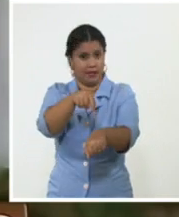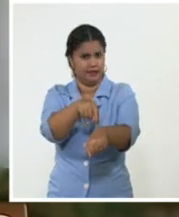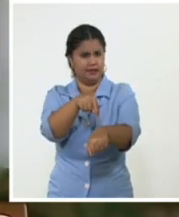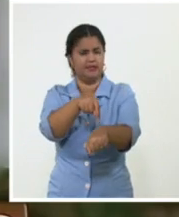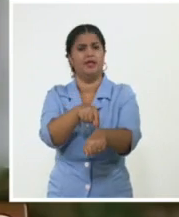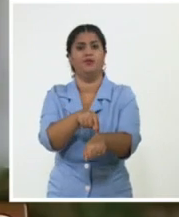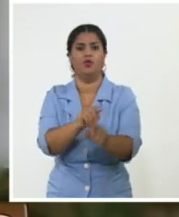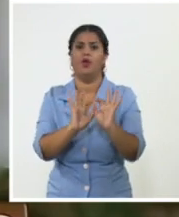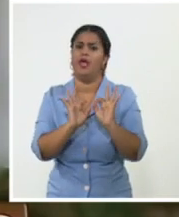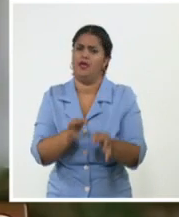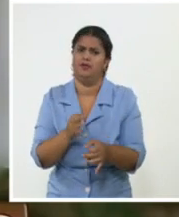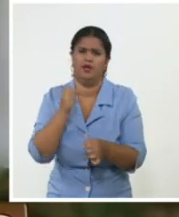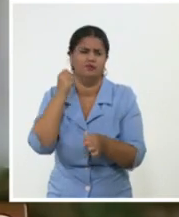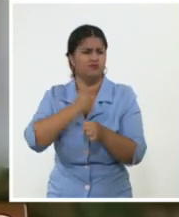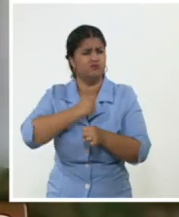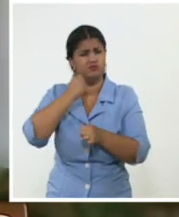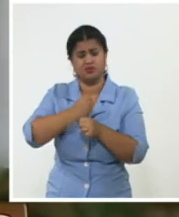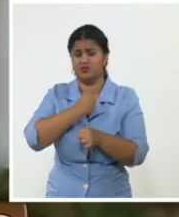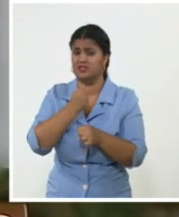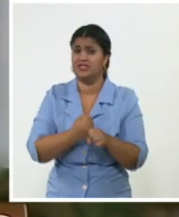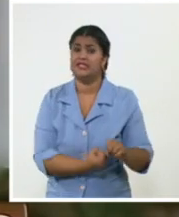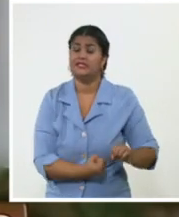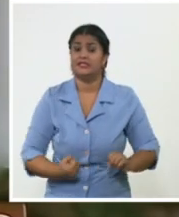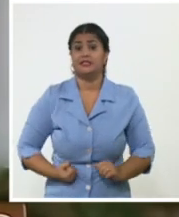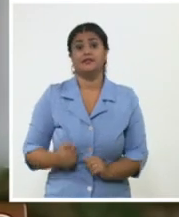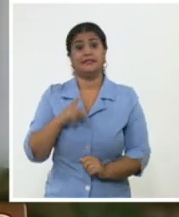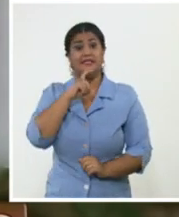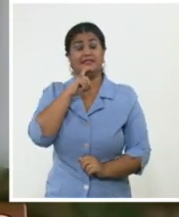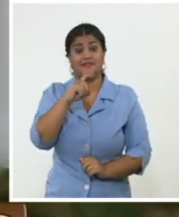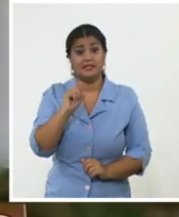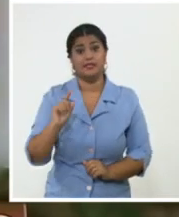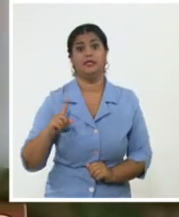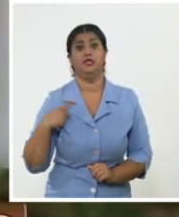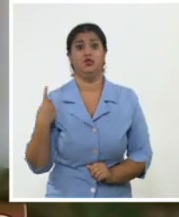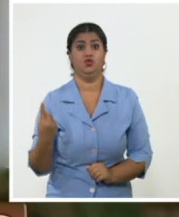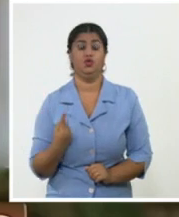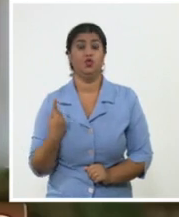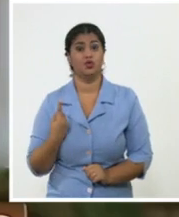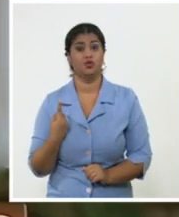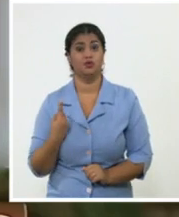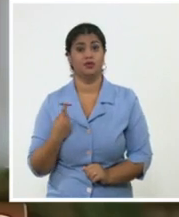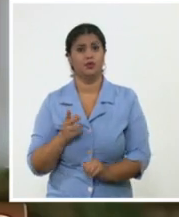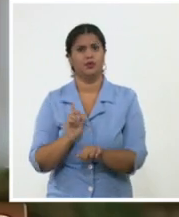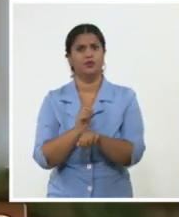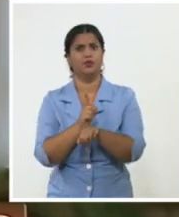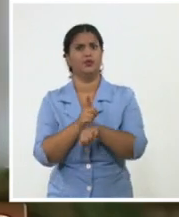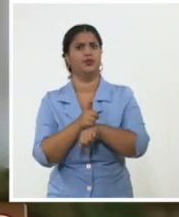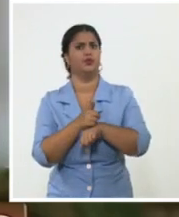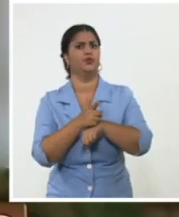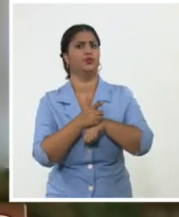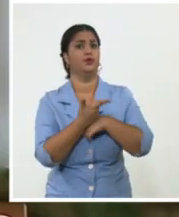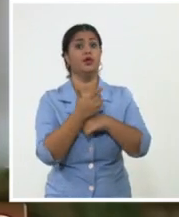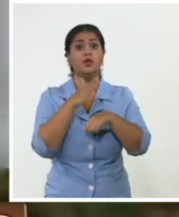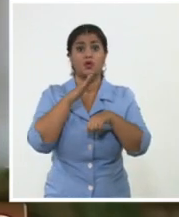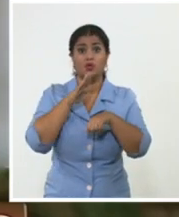como un elemento adicional de mucho rigor la cruel, la criminal